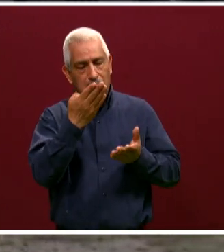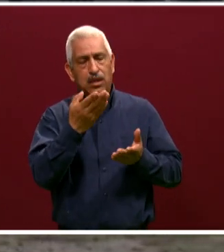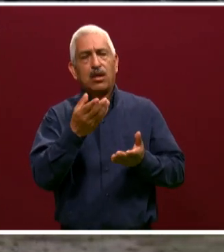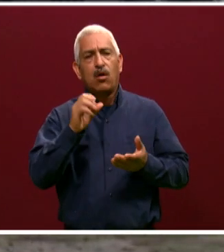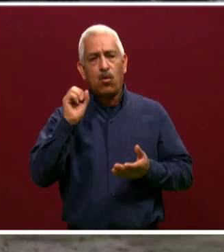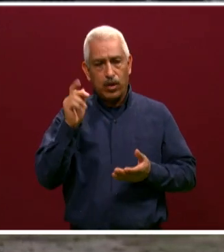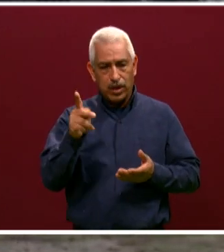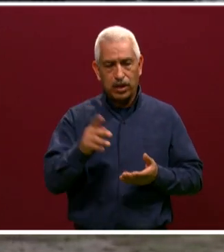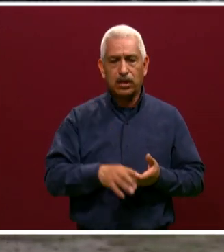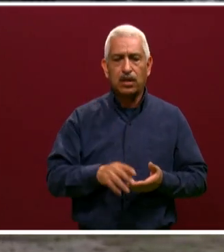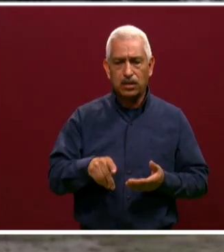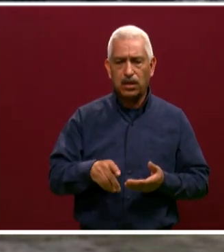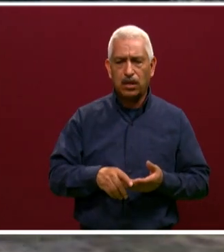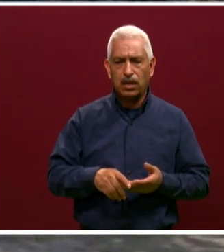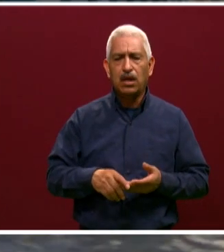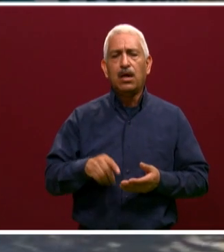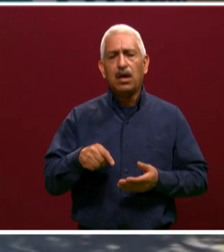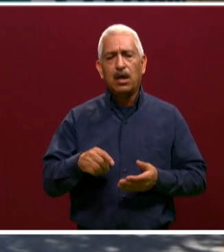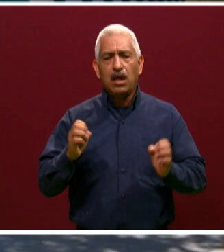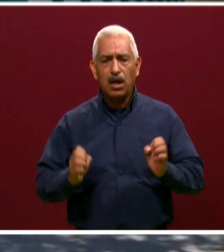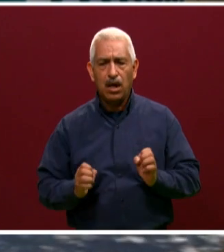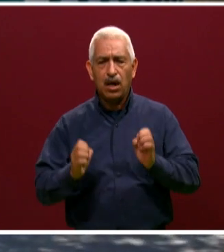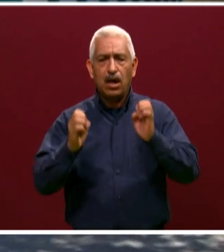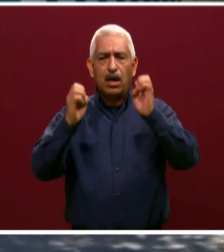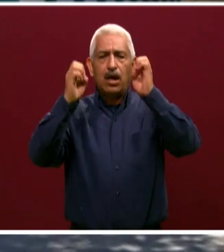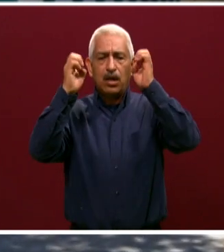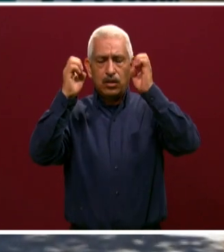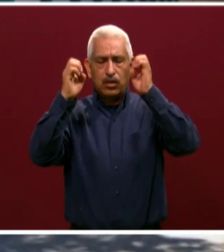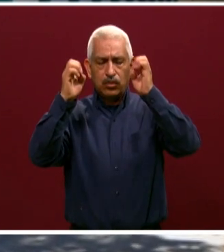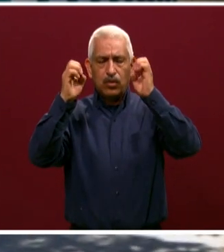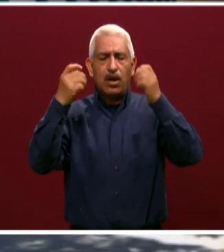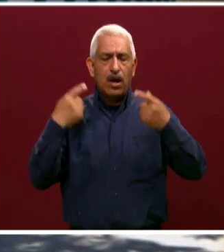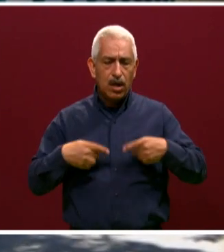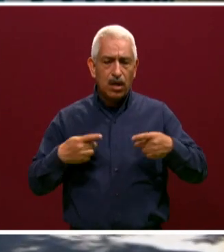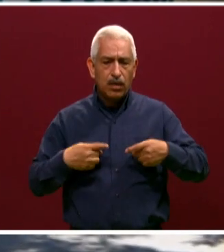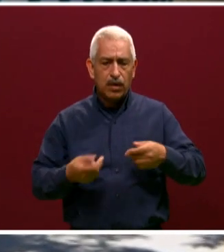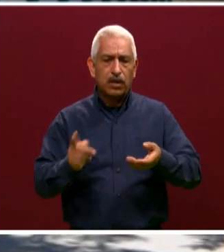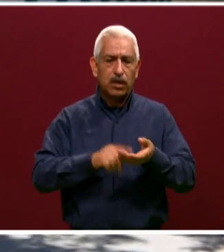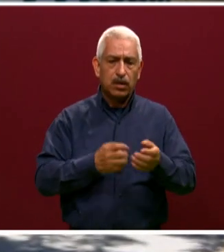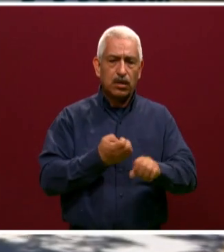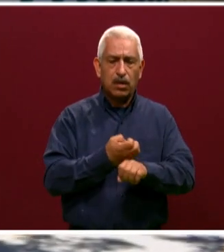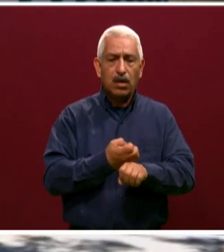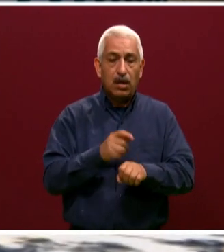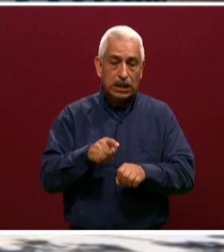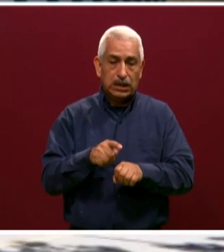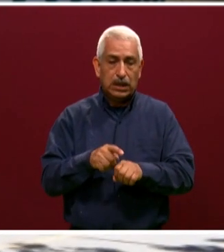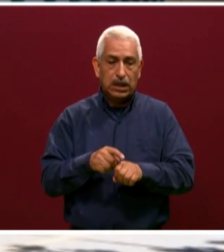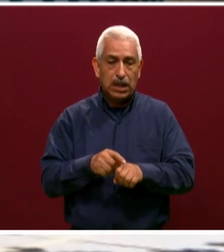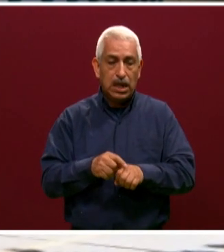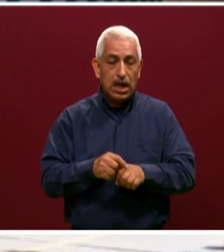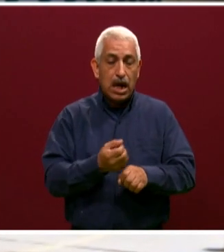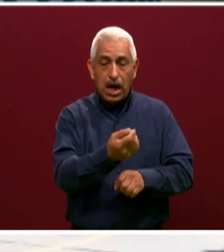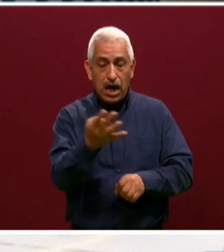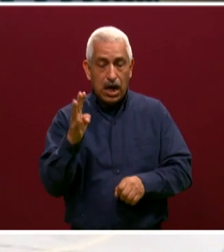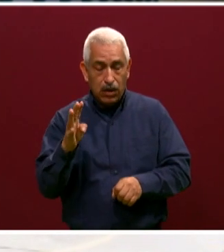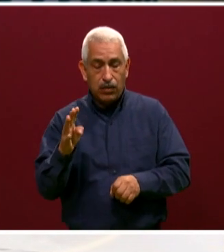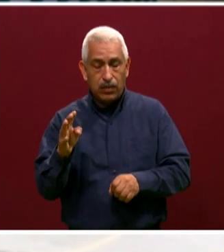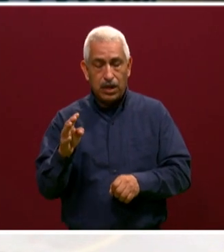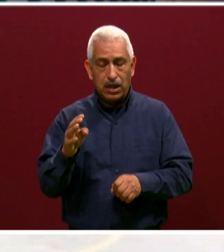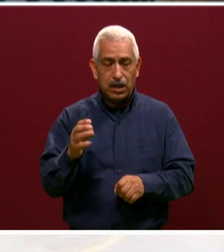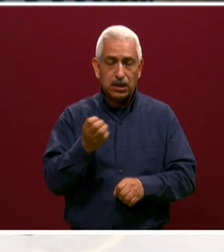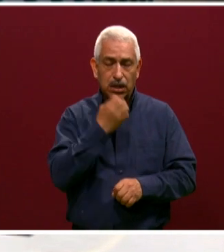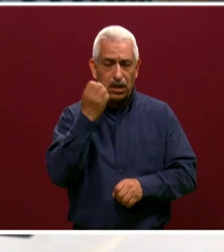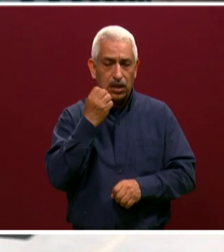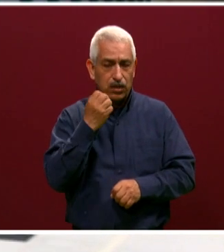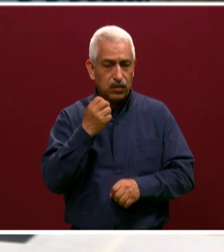trabajamos, bueno, dicho sea de paso, ahorita lo estamos cuidando mucho, hay escuelas que las están saqueando, colegio de bachiles no, estamos cuidando